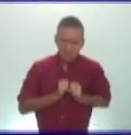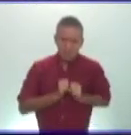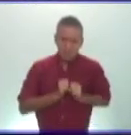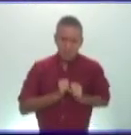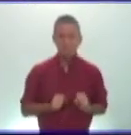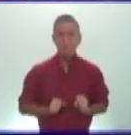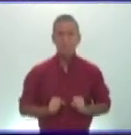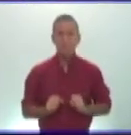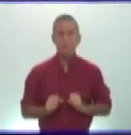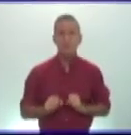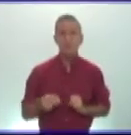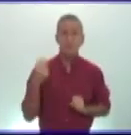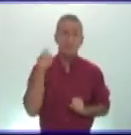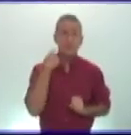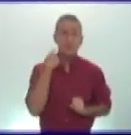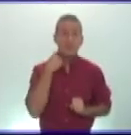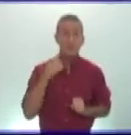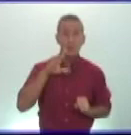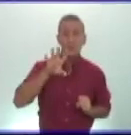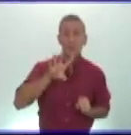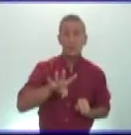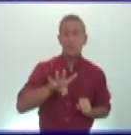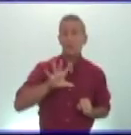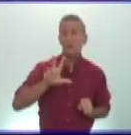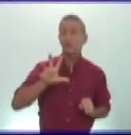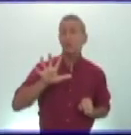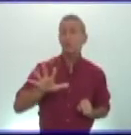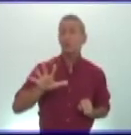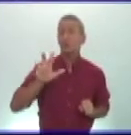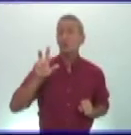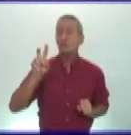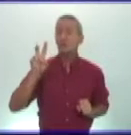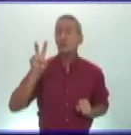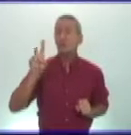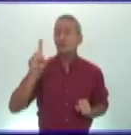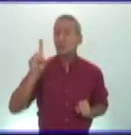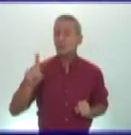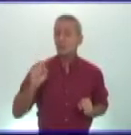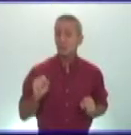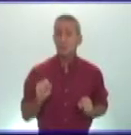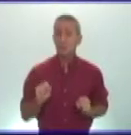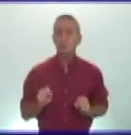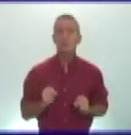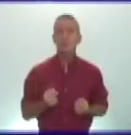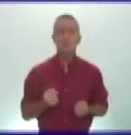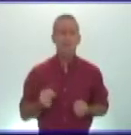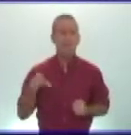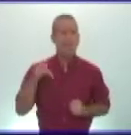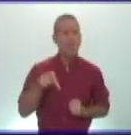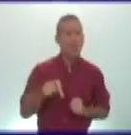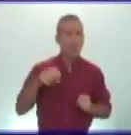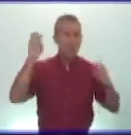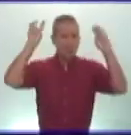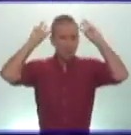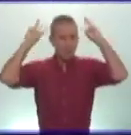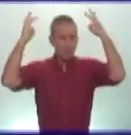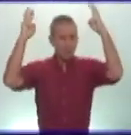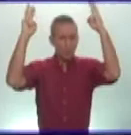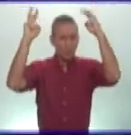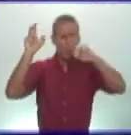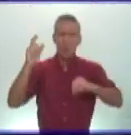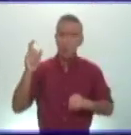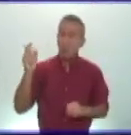catalánicos en el año 451 gracias a la ayuda de los visigodos el último emperador de la roma occidental sería rómulo